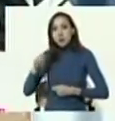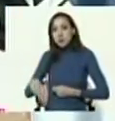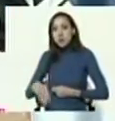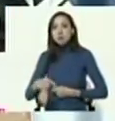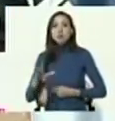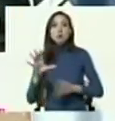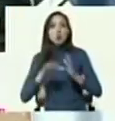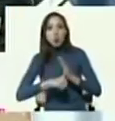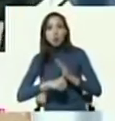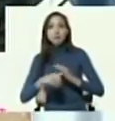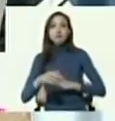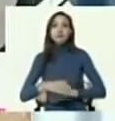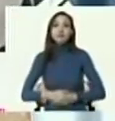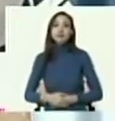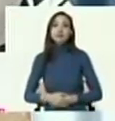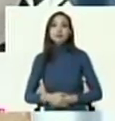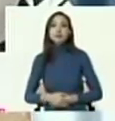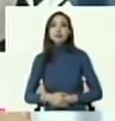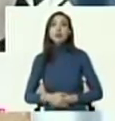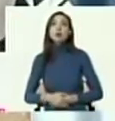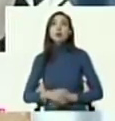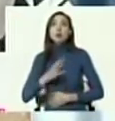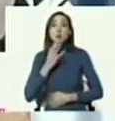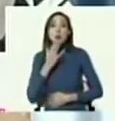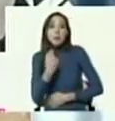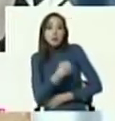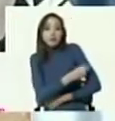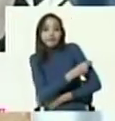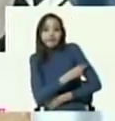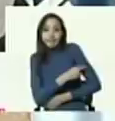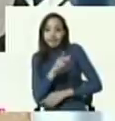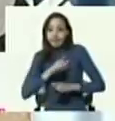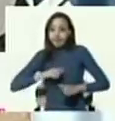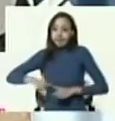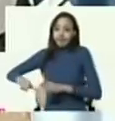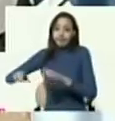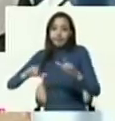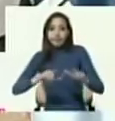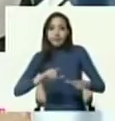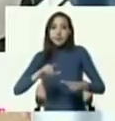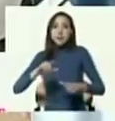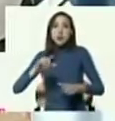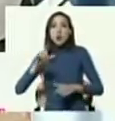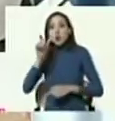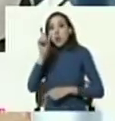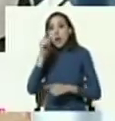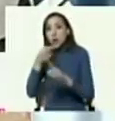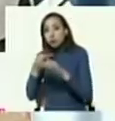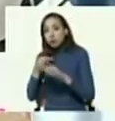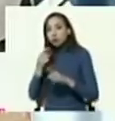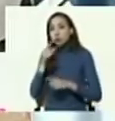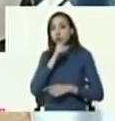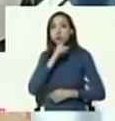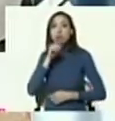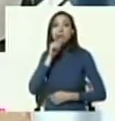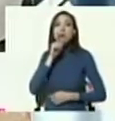Quiero destacar, por ejemplo, el caso del hospital Sor Juana Inés de la Cruz. Entre los casos